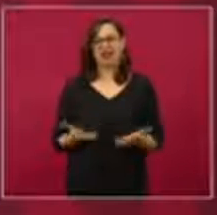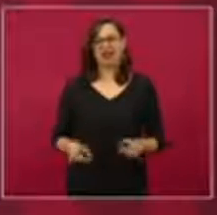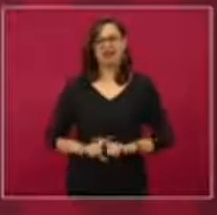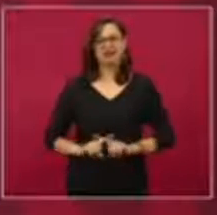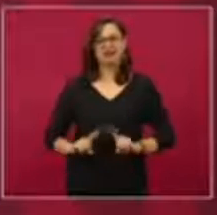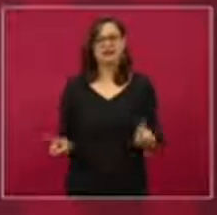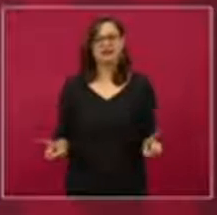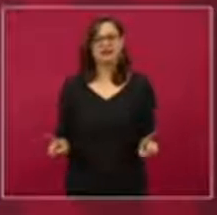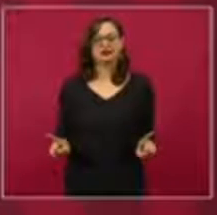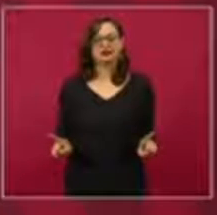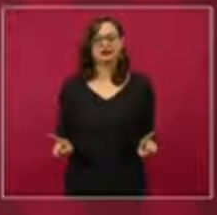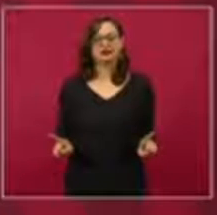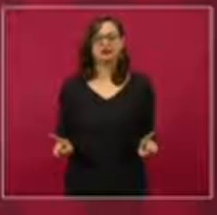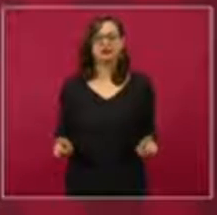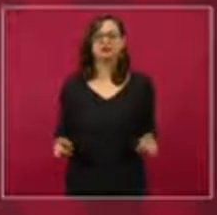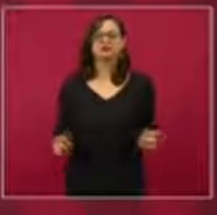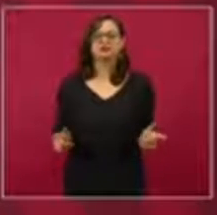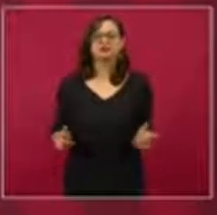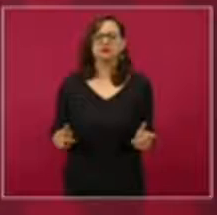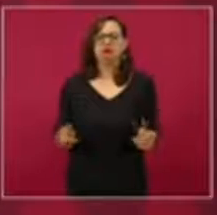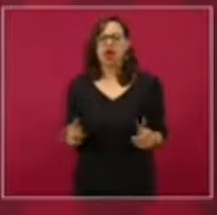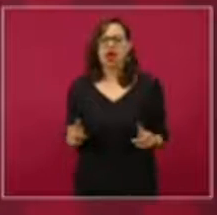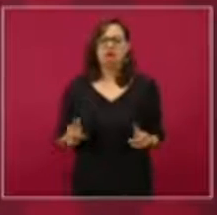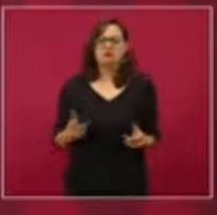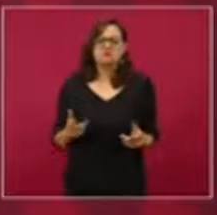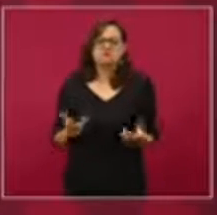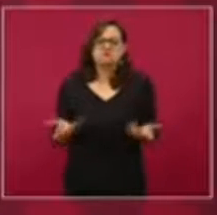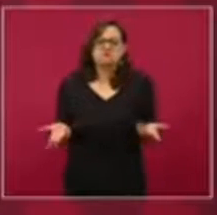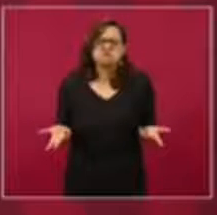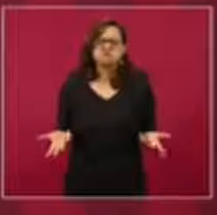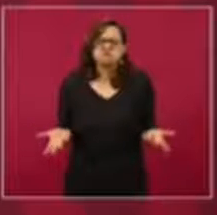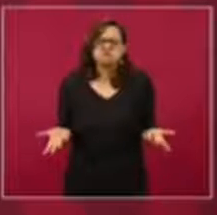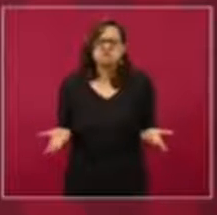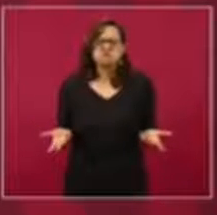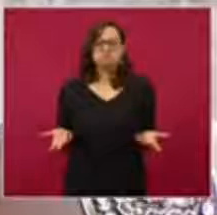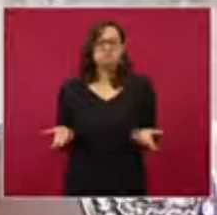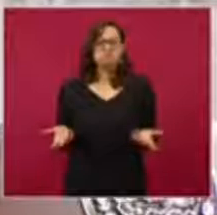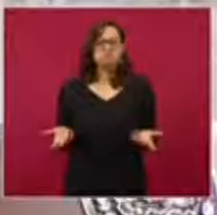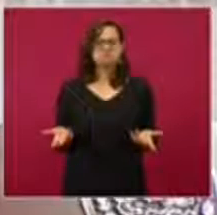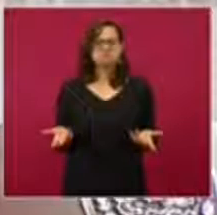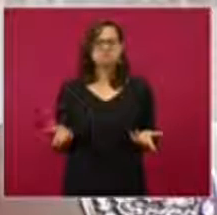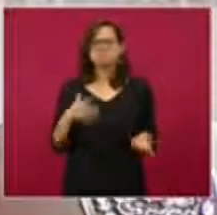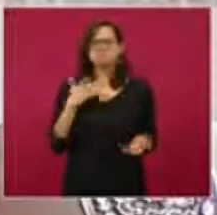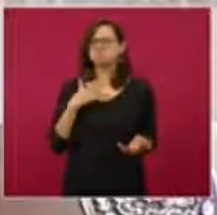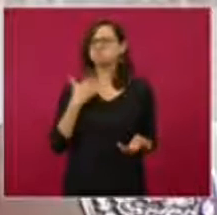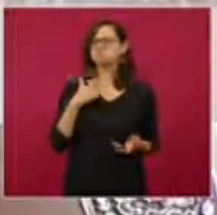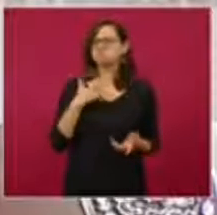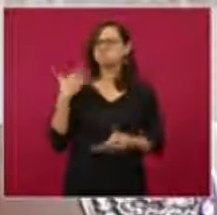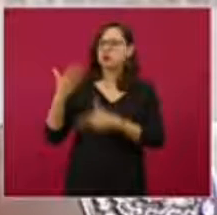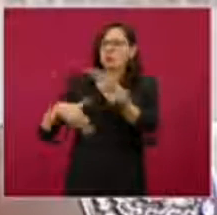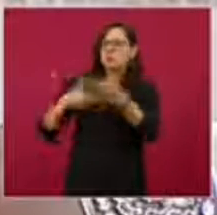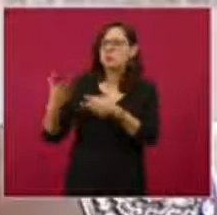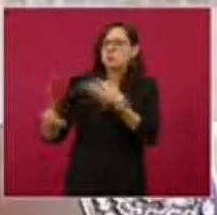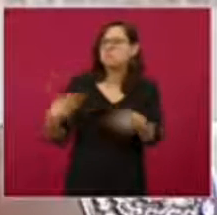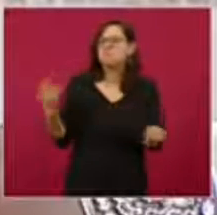Entonces, no va a suceder nada,